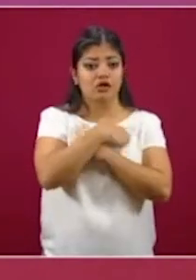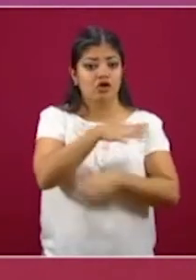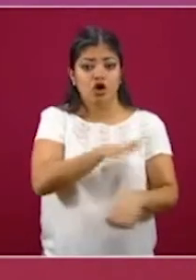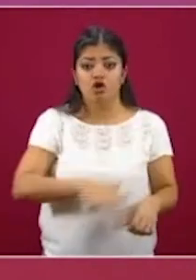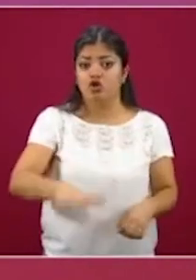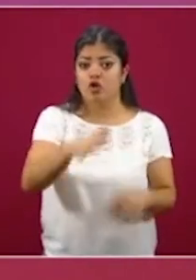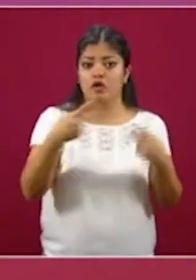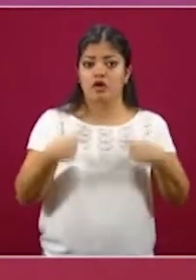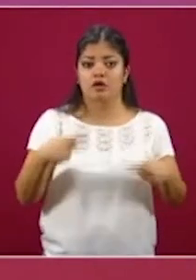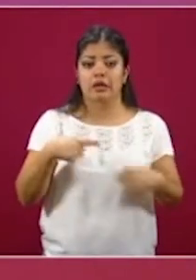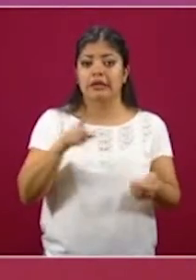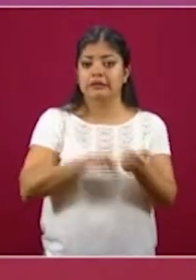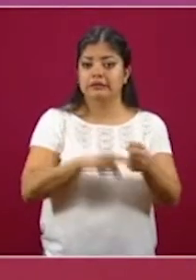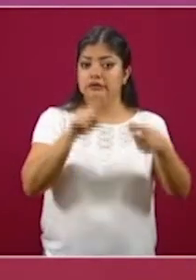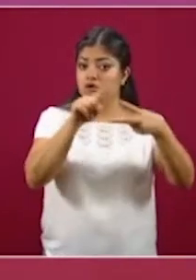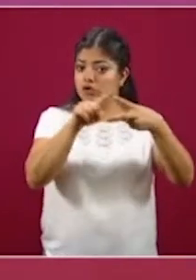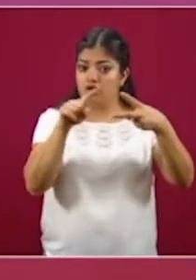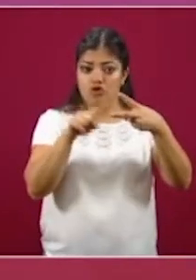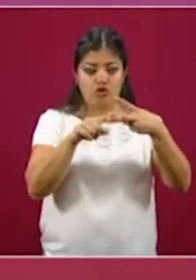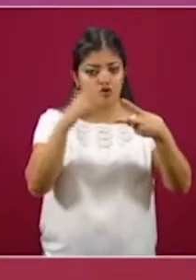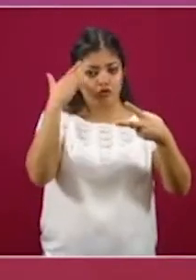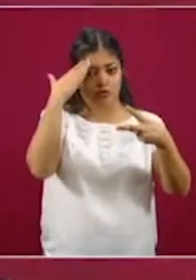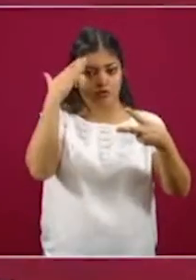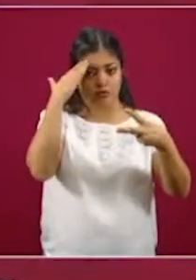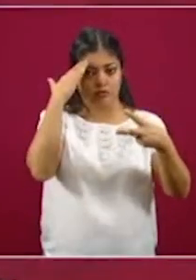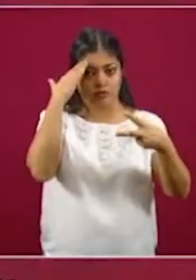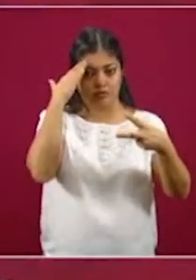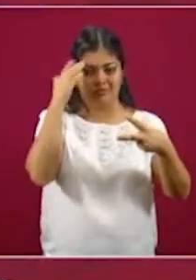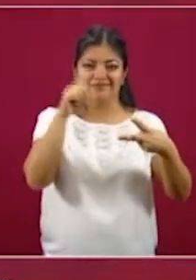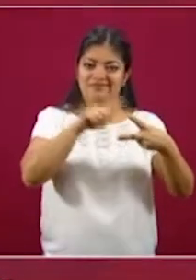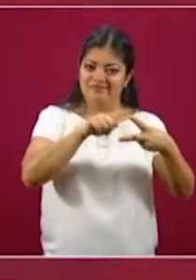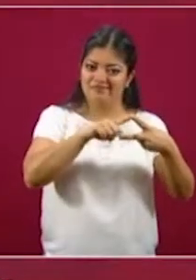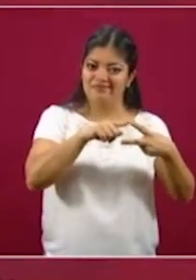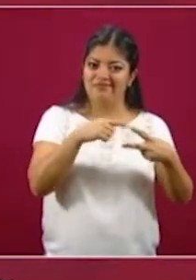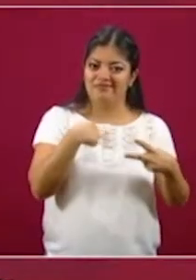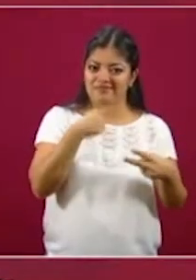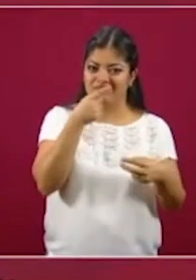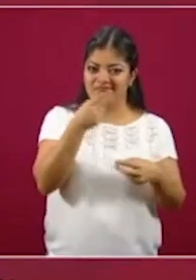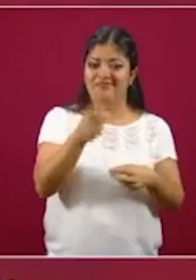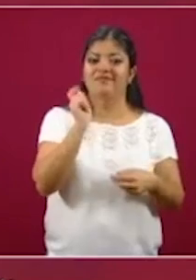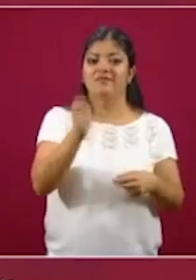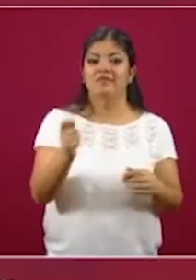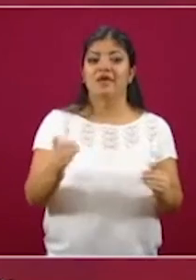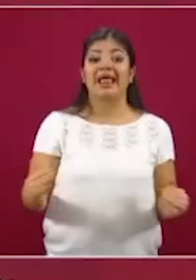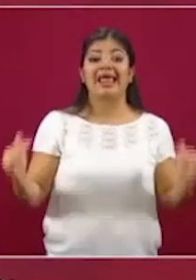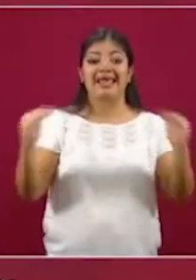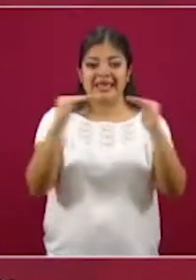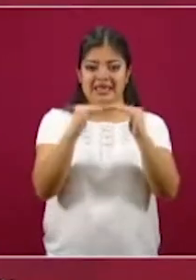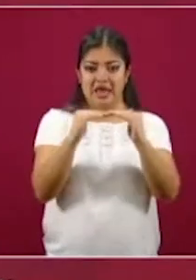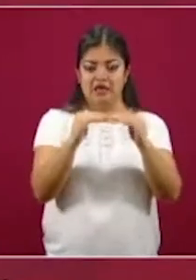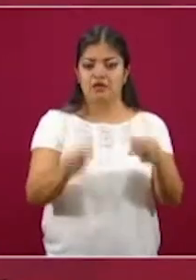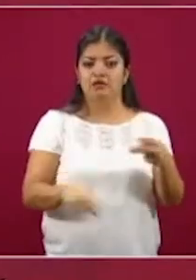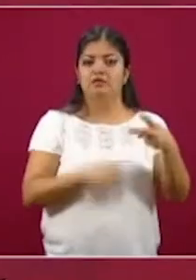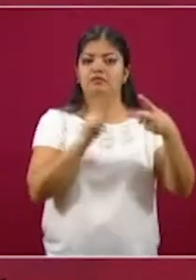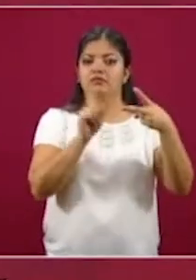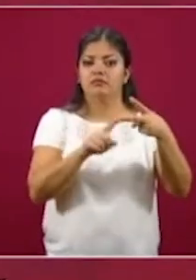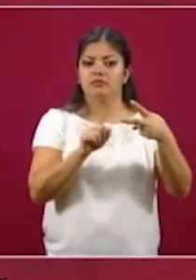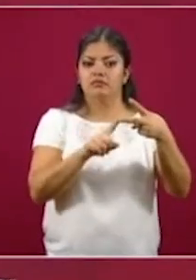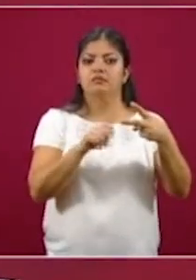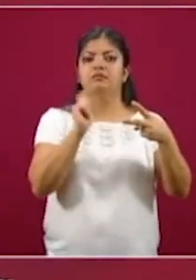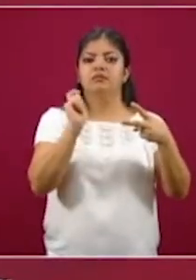con base en esos dos grandes pilares, uno, como mencionamos, la equidad y el otro,